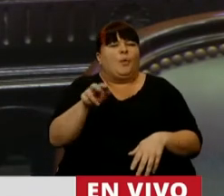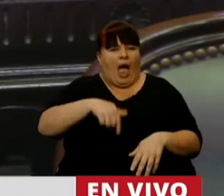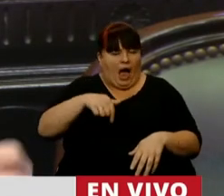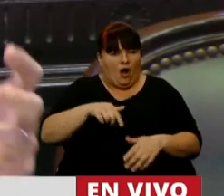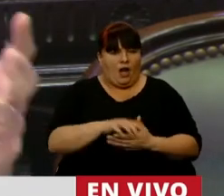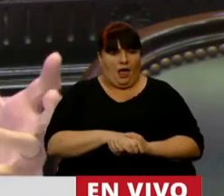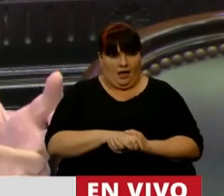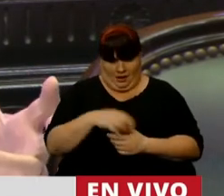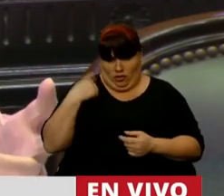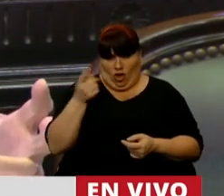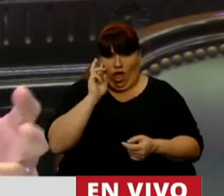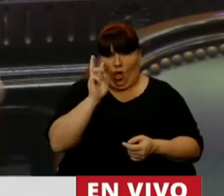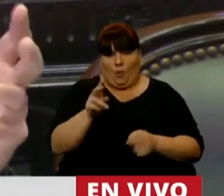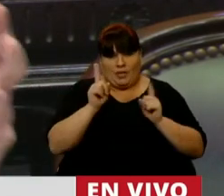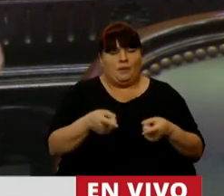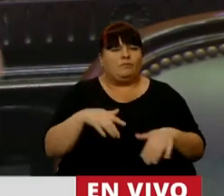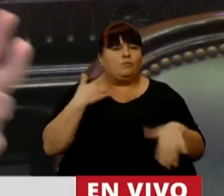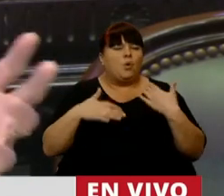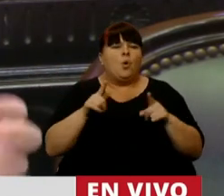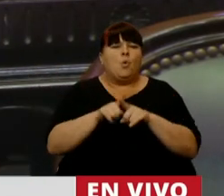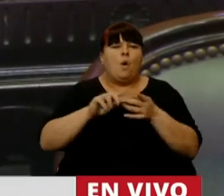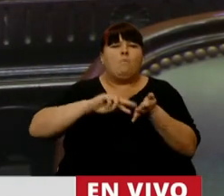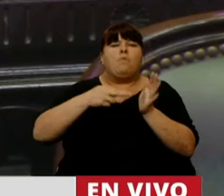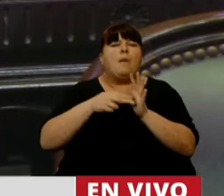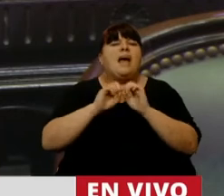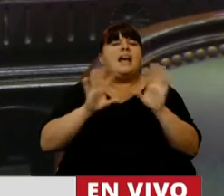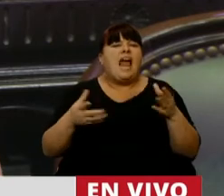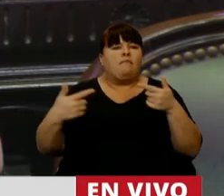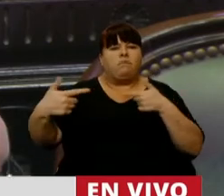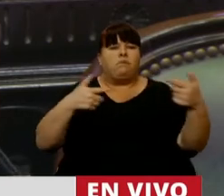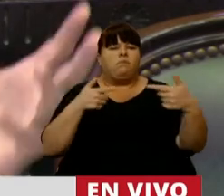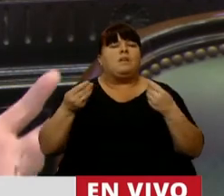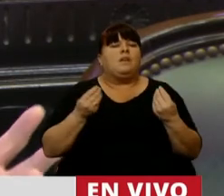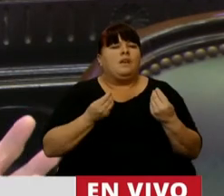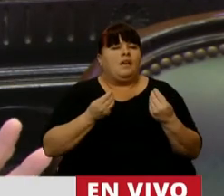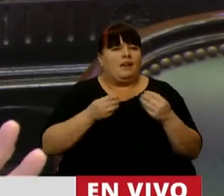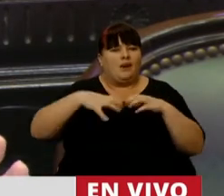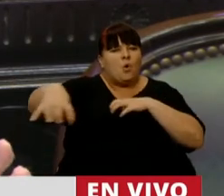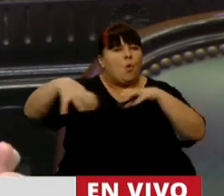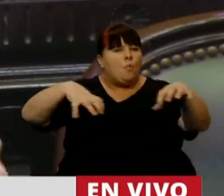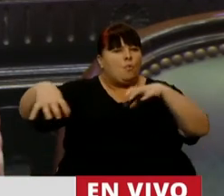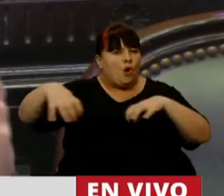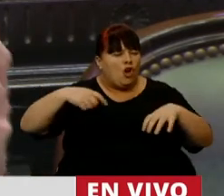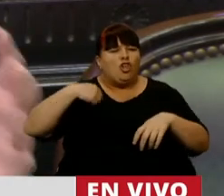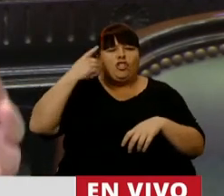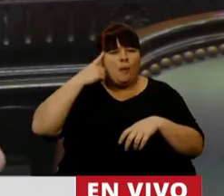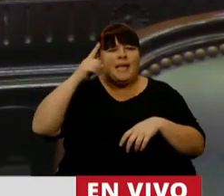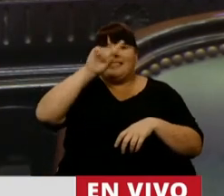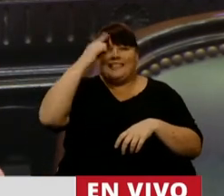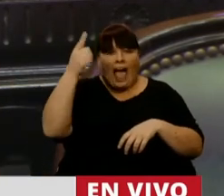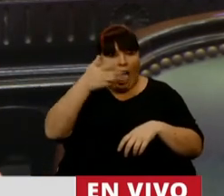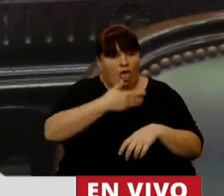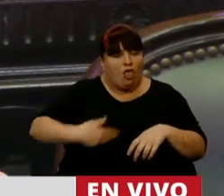y lo vemos todos, gran conflictividad que hay en los diferentes sectores. Yo creo que el Estado